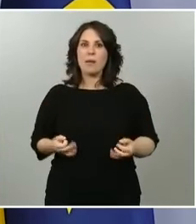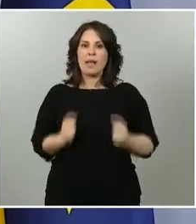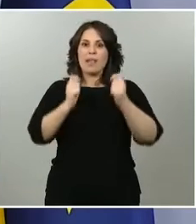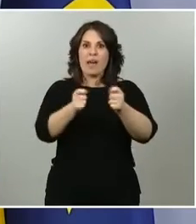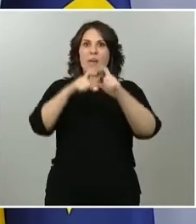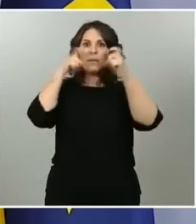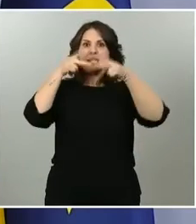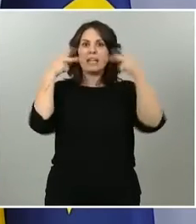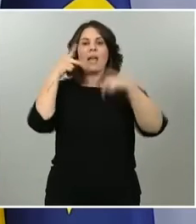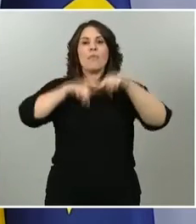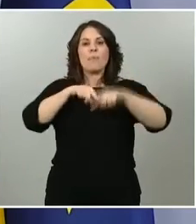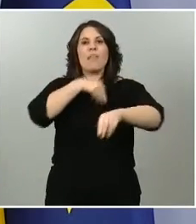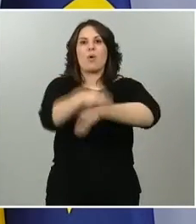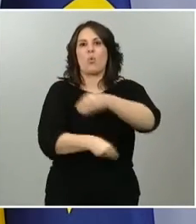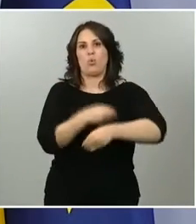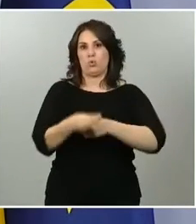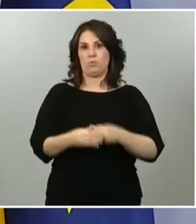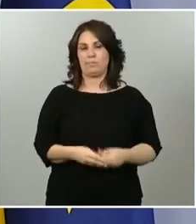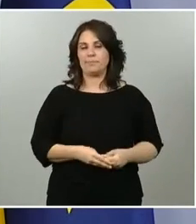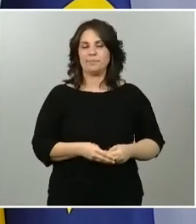se tiene que hacer de esta mascarilla por parte de estos colectivos.